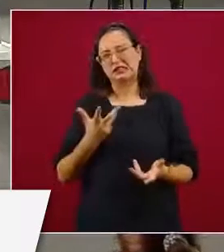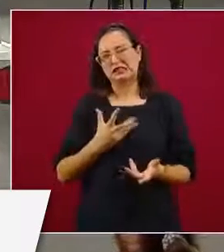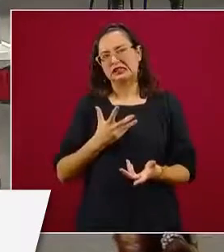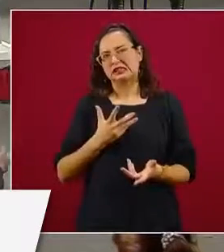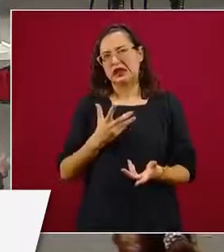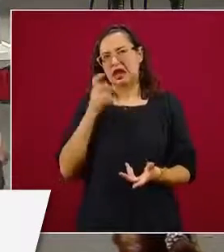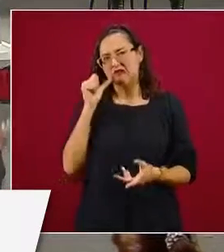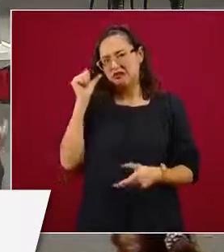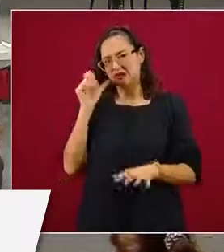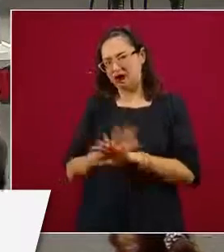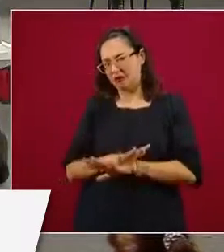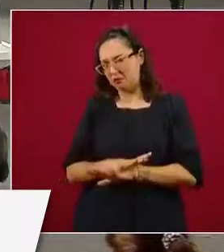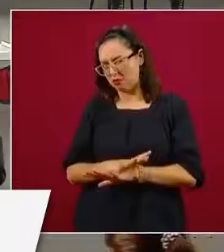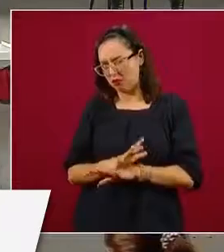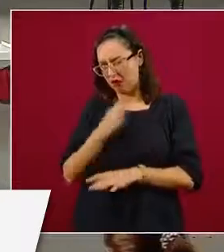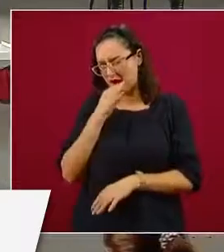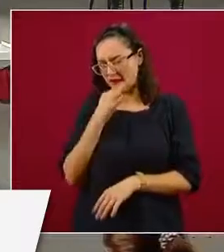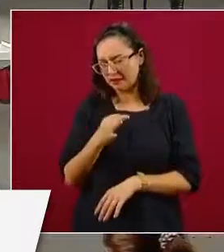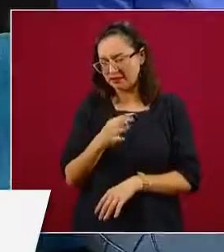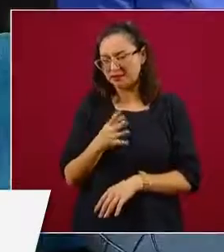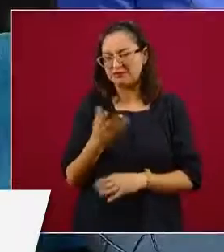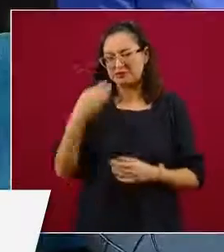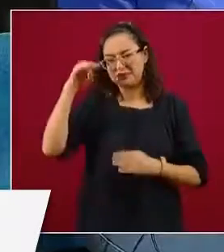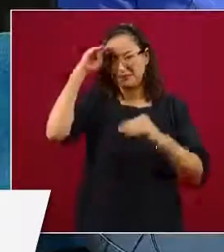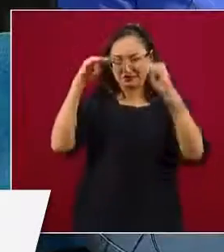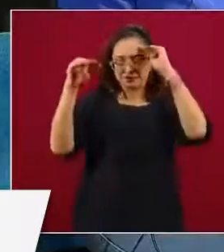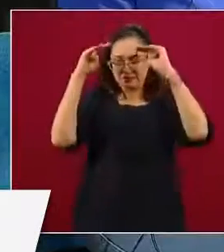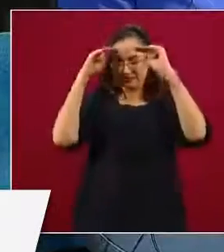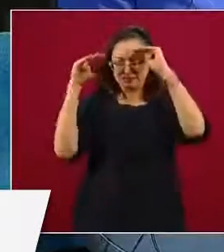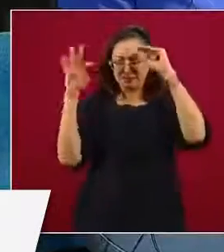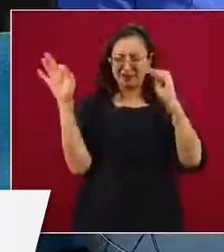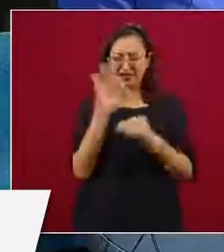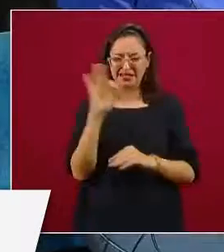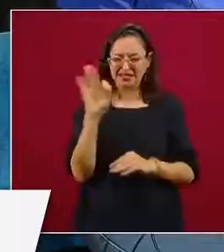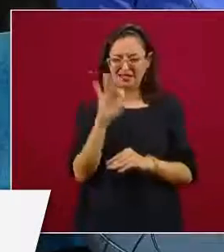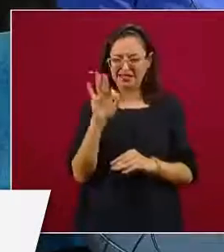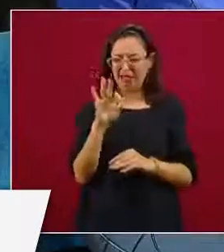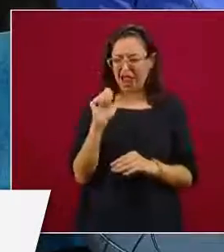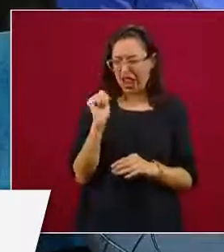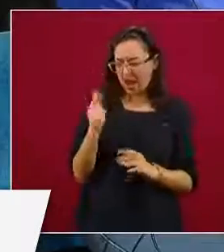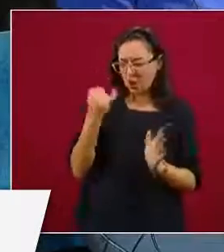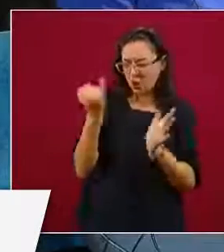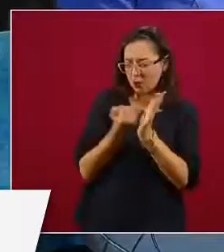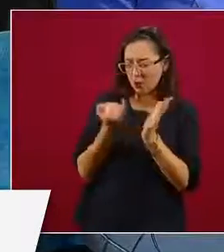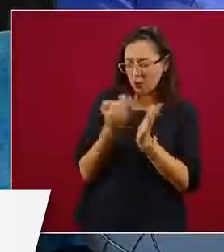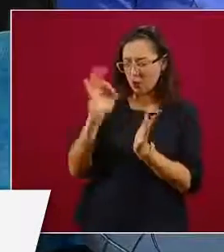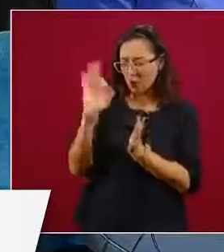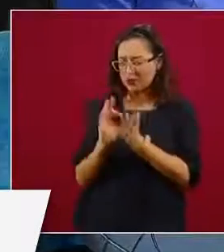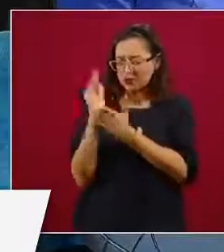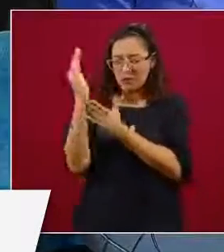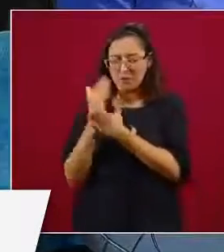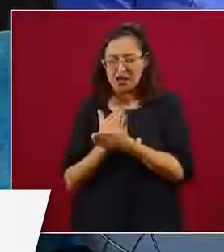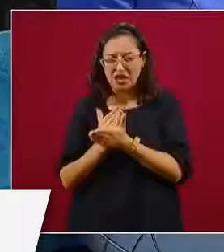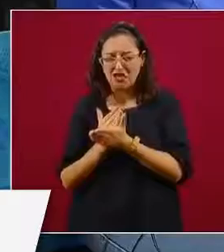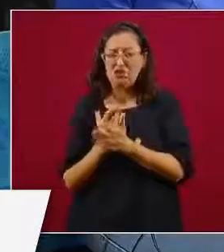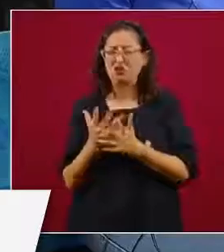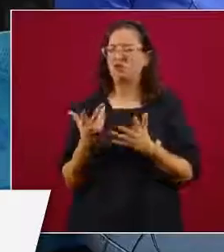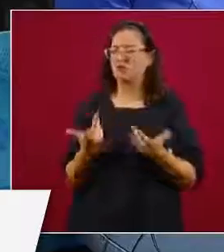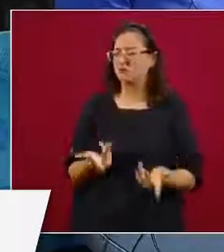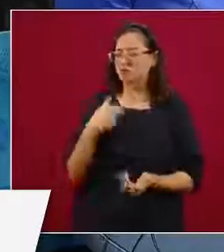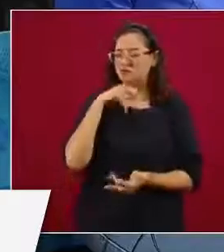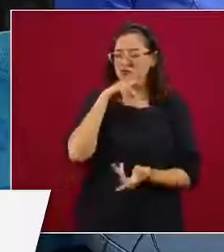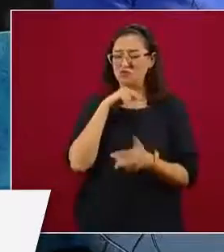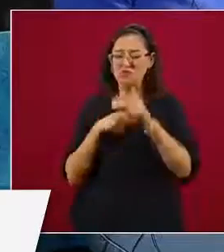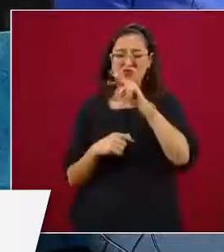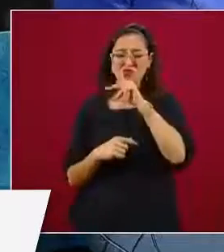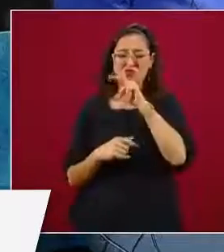en donde a los empresarios se les bajen demasiado los impuestos o que haya algún tipo de compensación por lo que van a estar dando de aumento